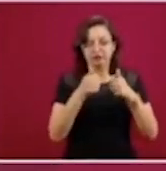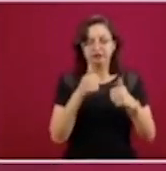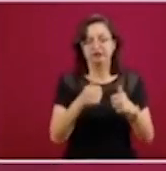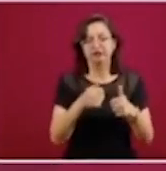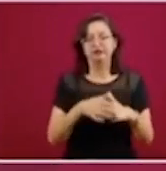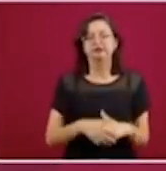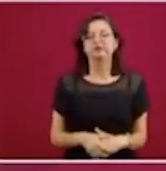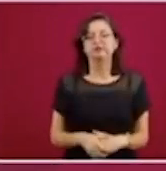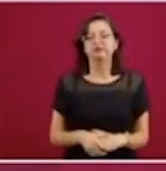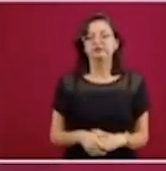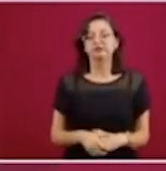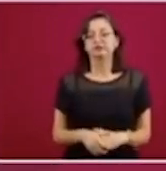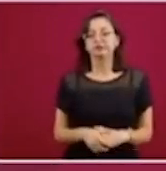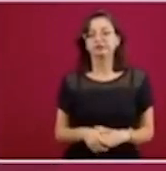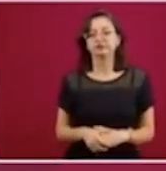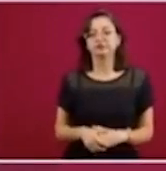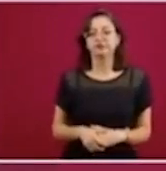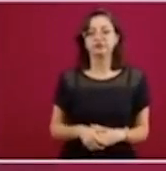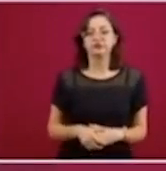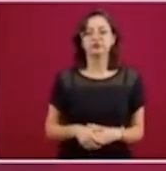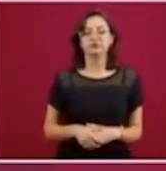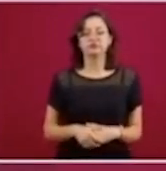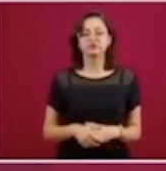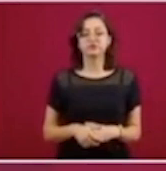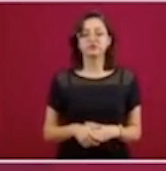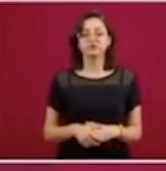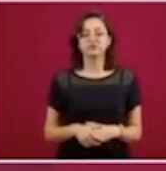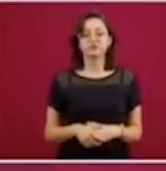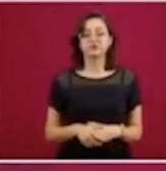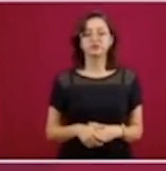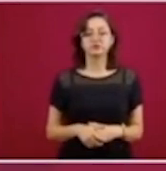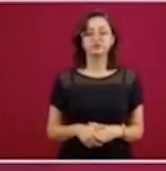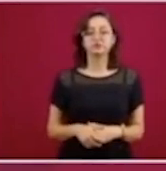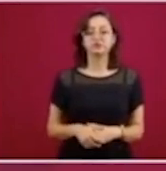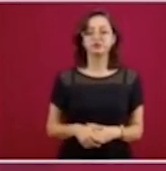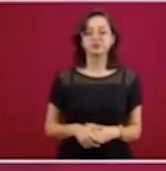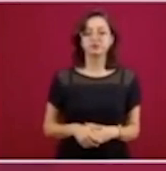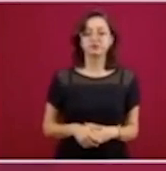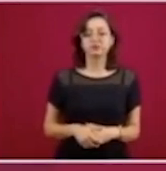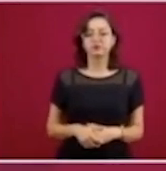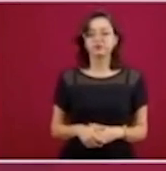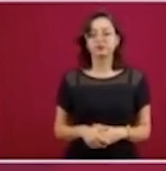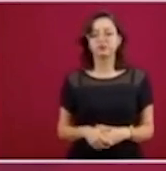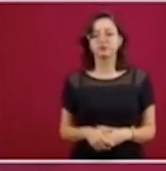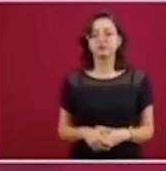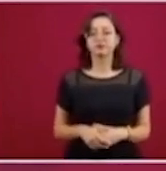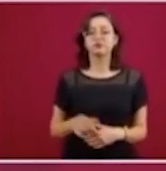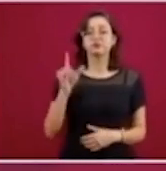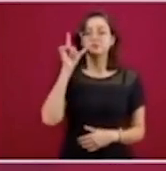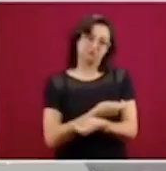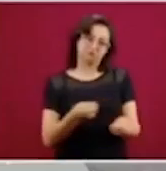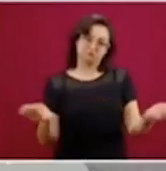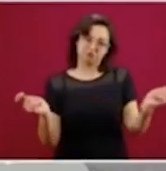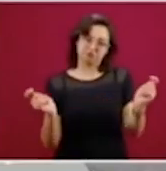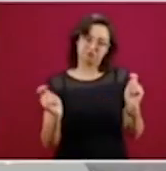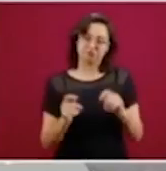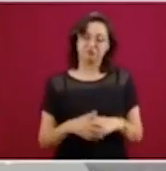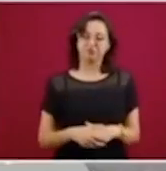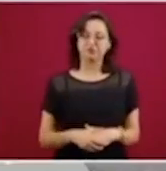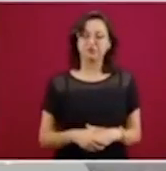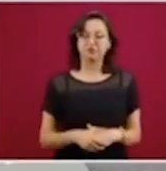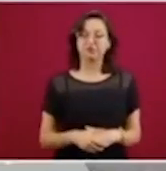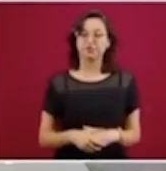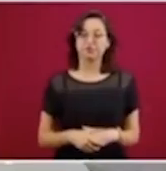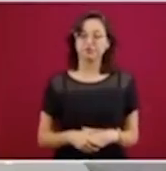Con mucho gusto te doy los detalles de lo que viene el día de mañana. Entonces,